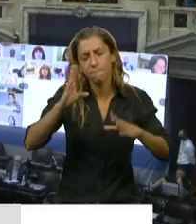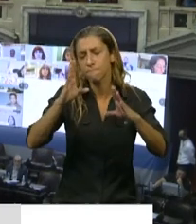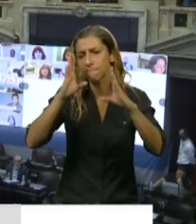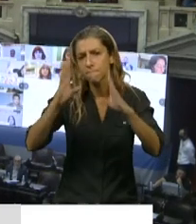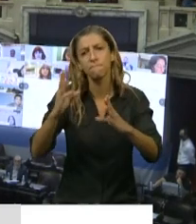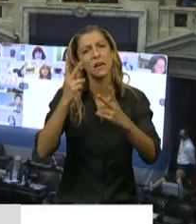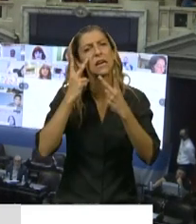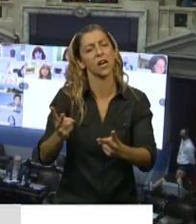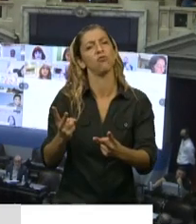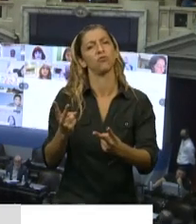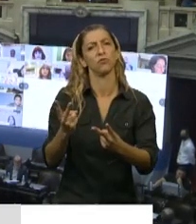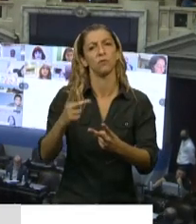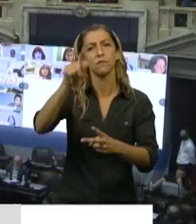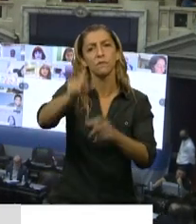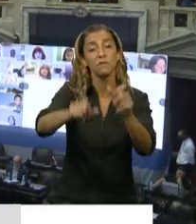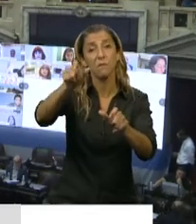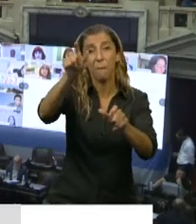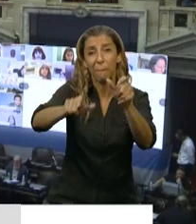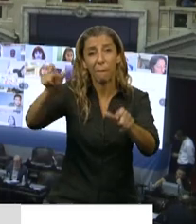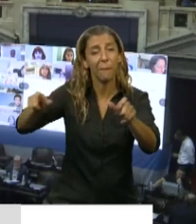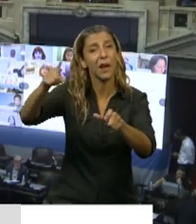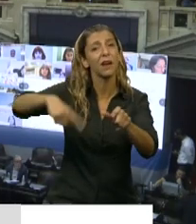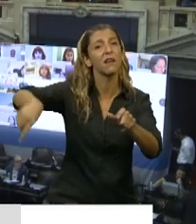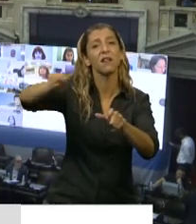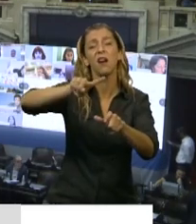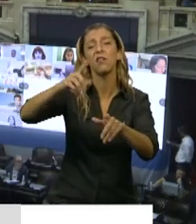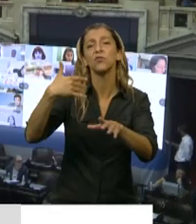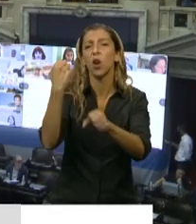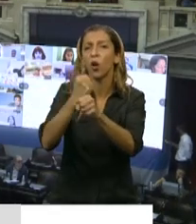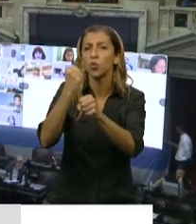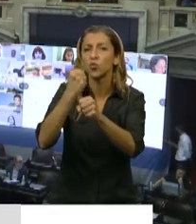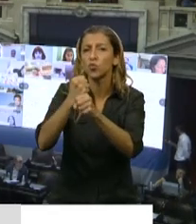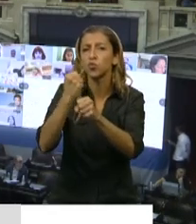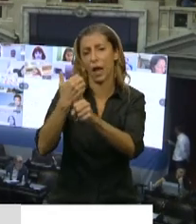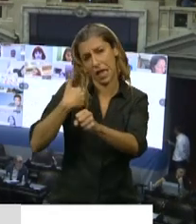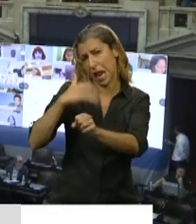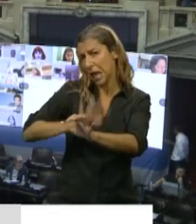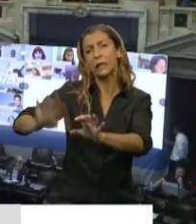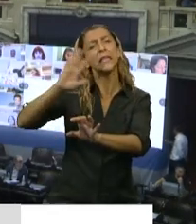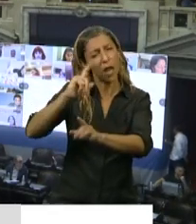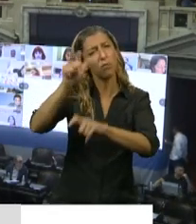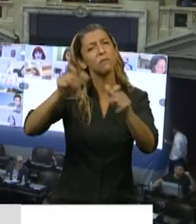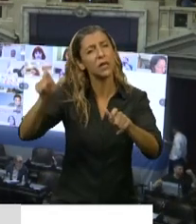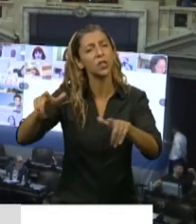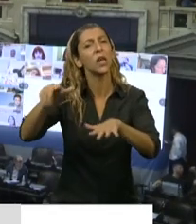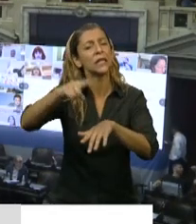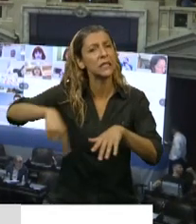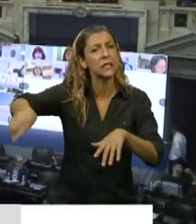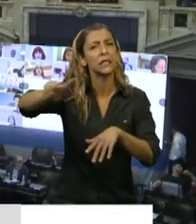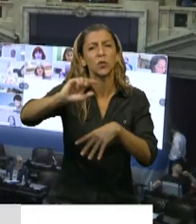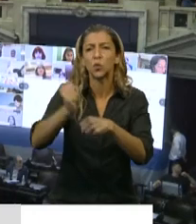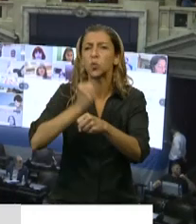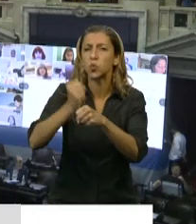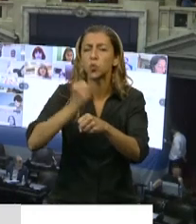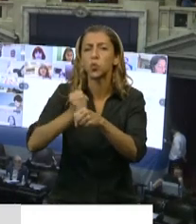trabajadoras y trabajadores de nuestro país que están por su actividad fuertemente